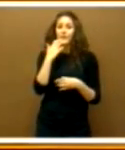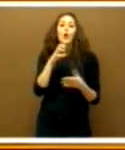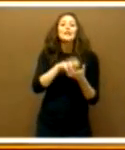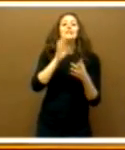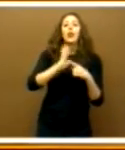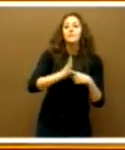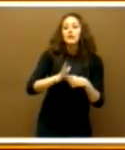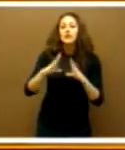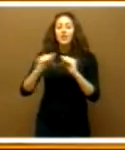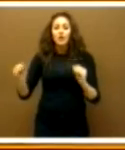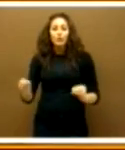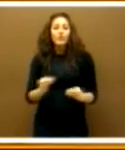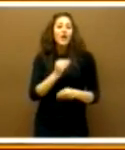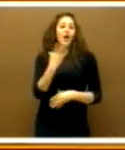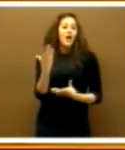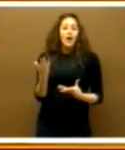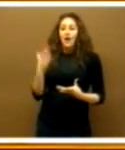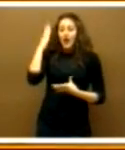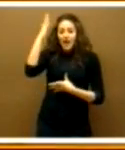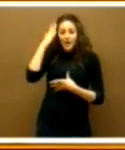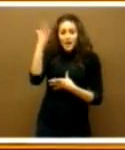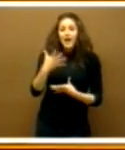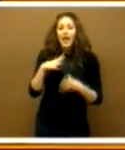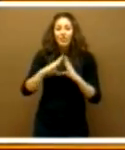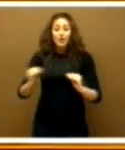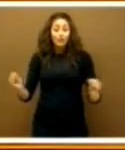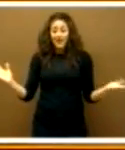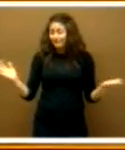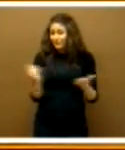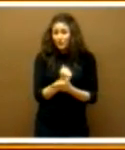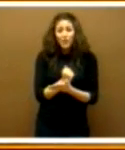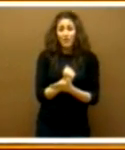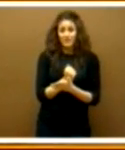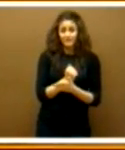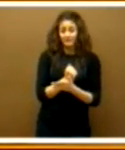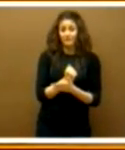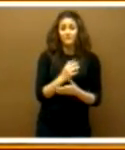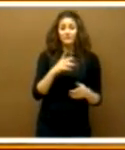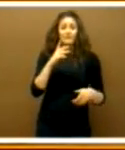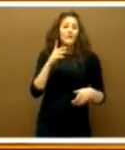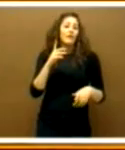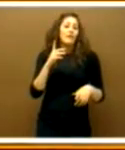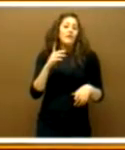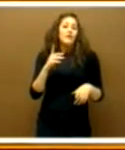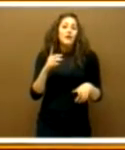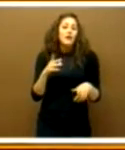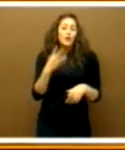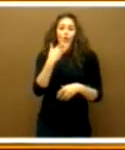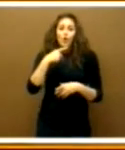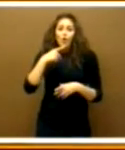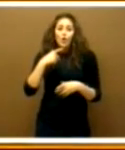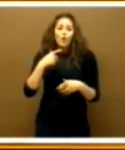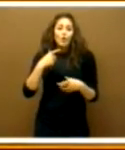Andalucía, Navarra, Galicia, todas, independientemente del color político